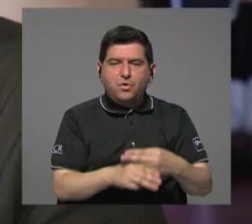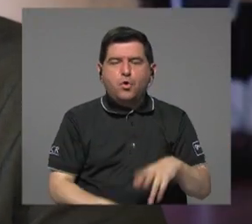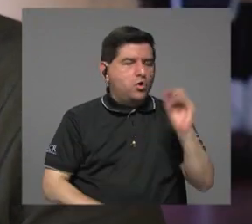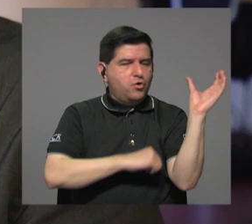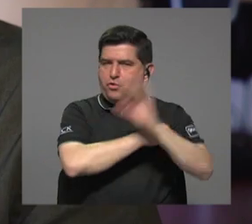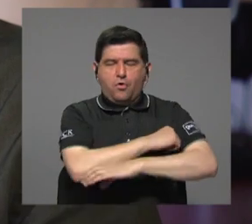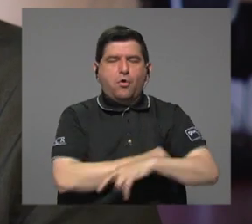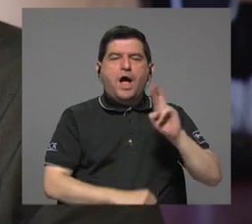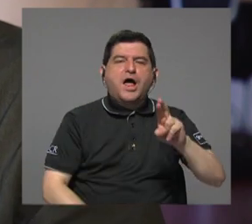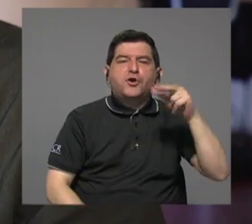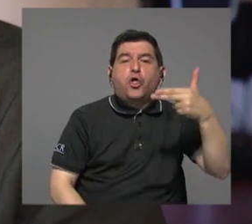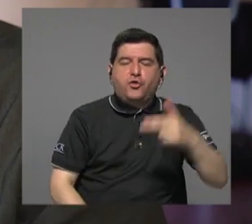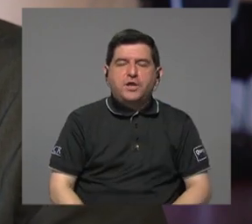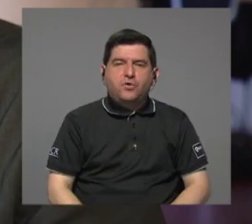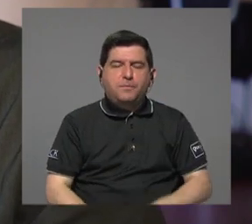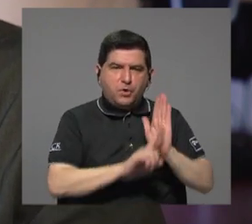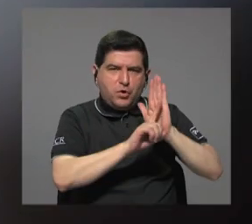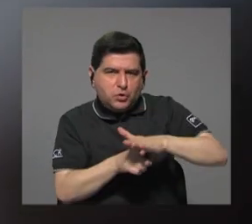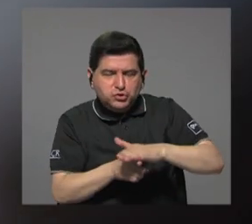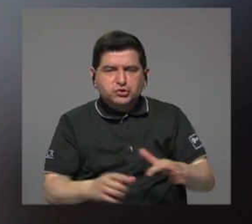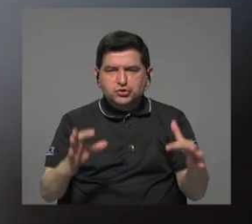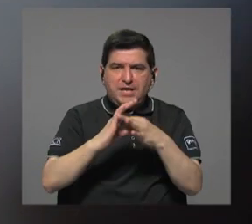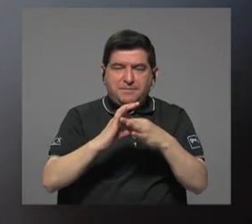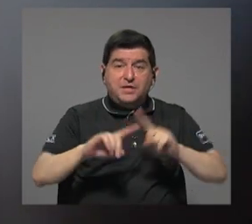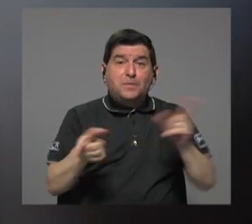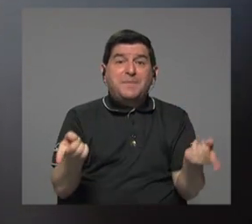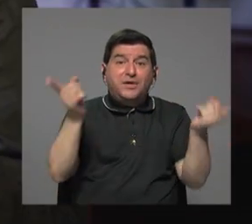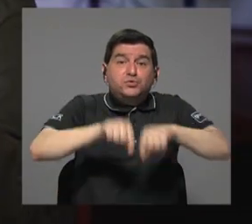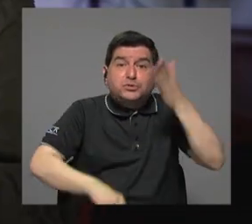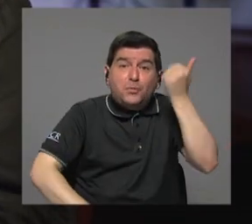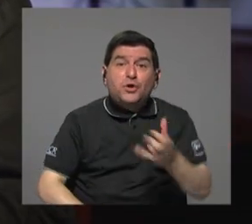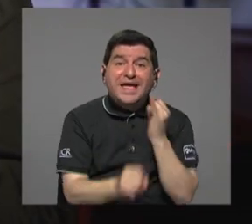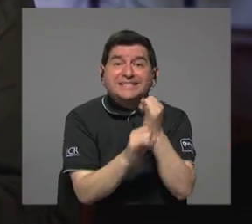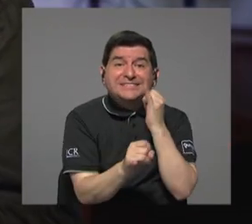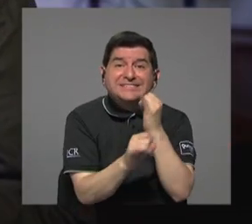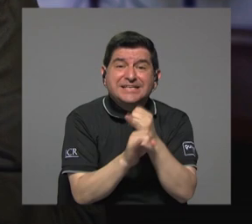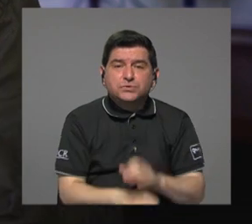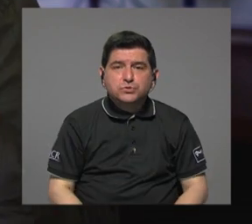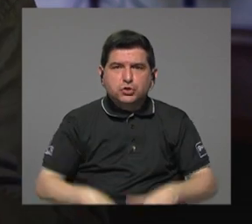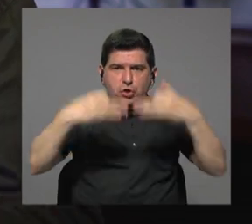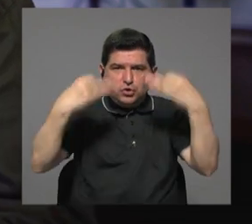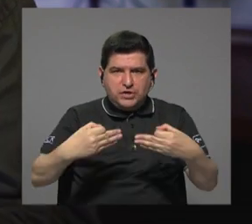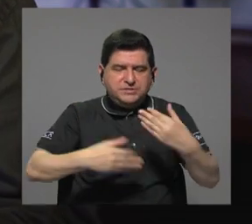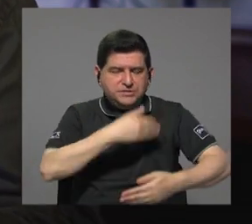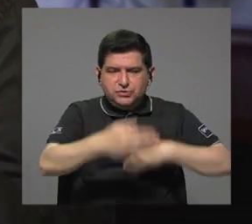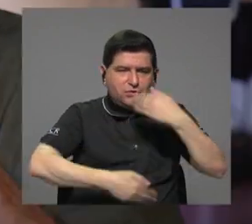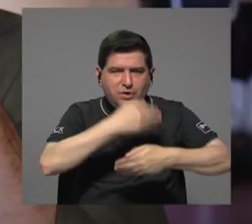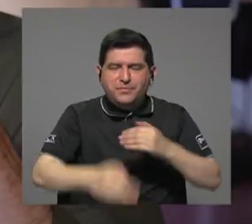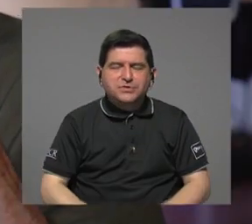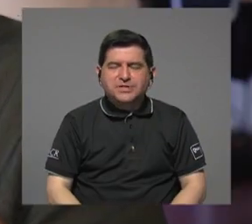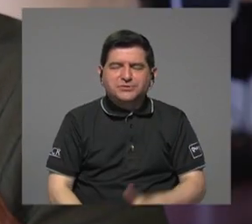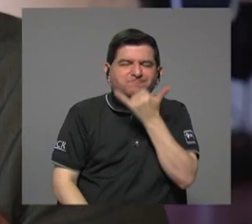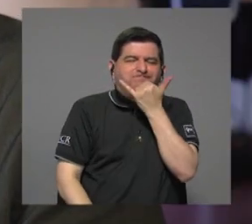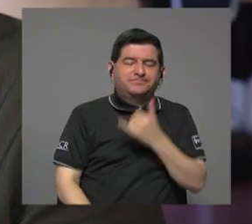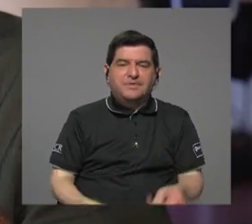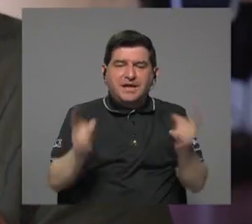sancionó a Rodrigo Chávez por hostigamiento sexual, pero eso sucedió porque la institución falló en su proceso de sanción. El